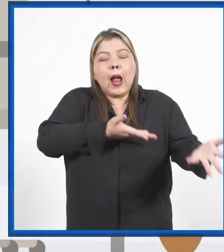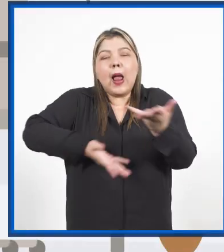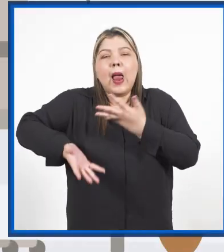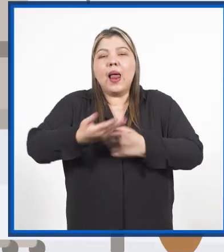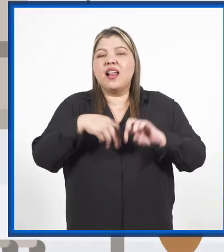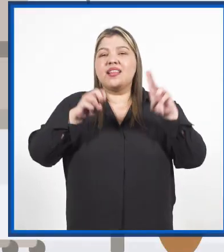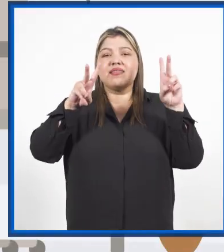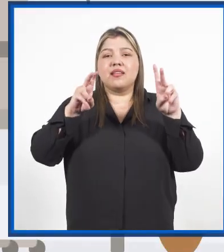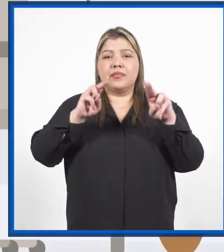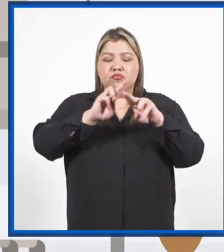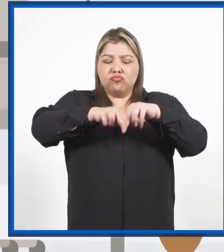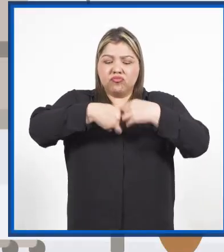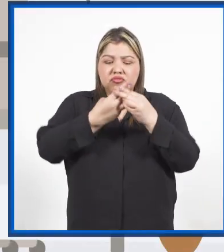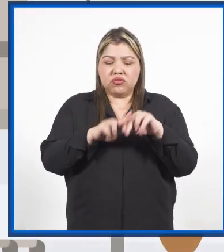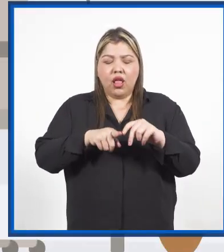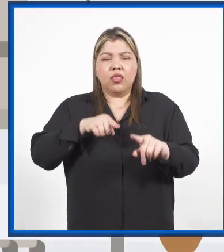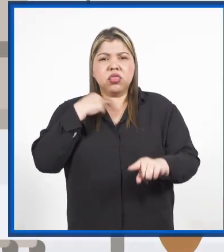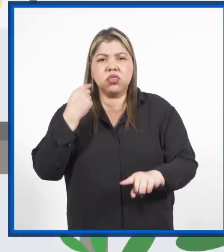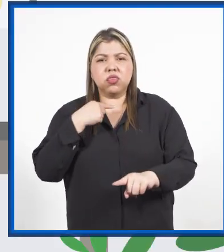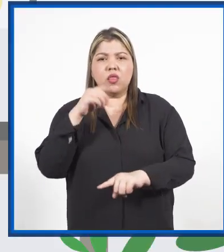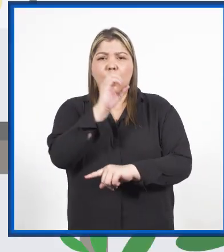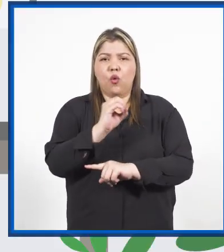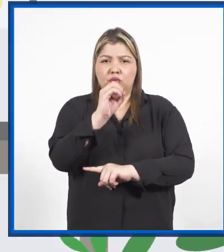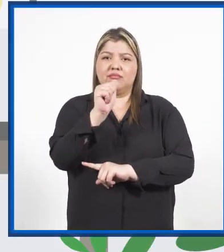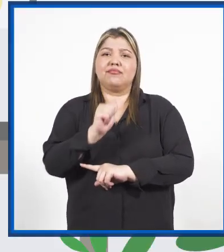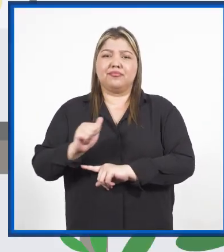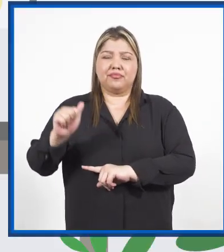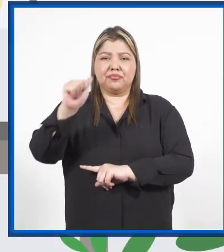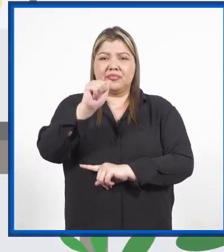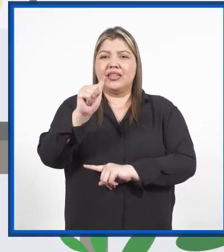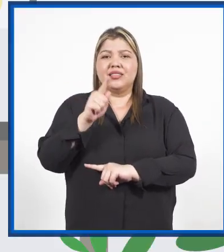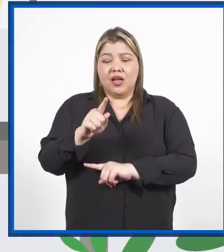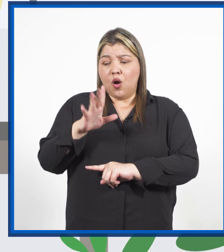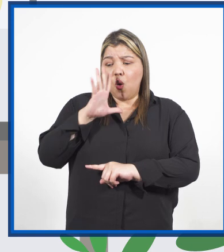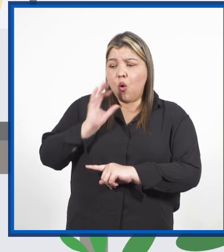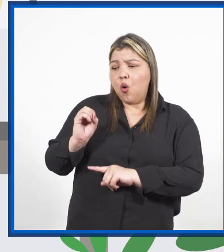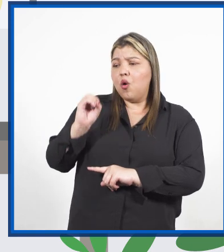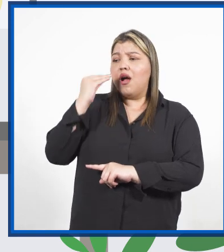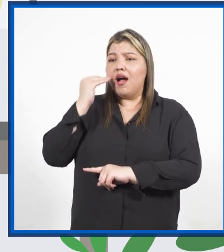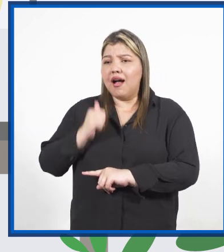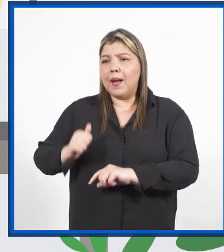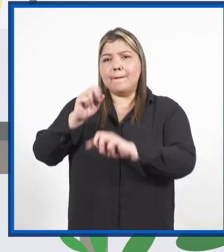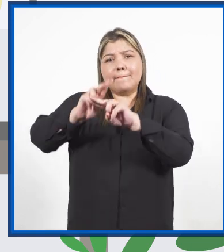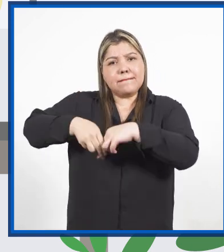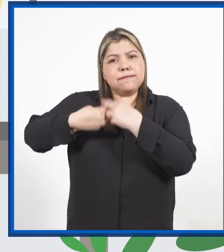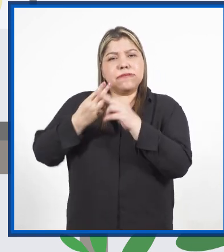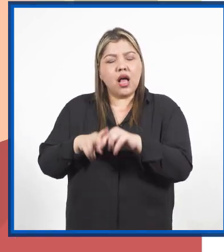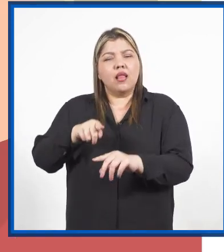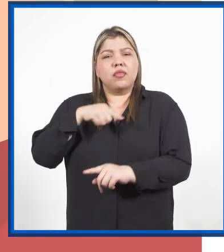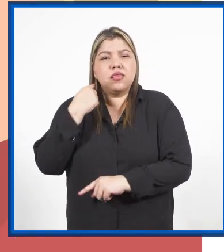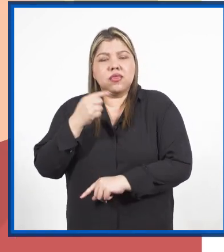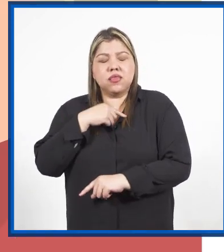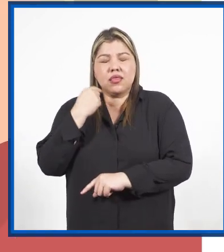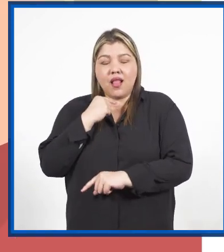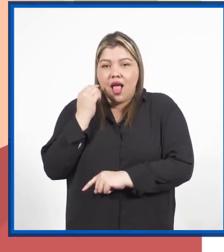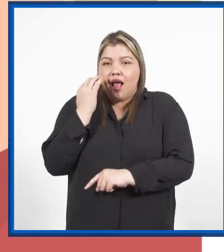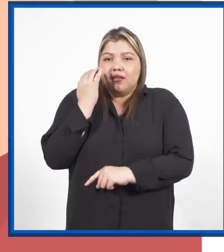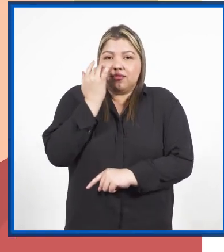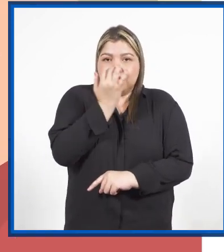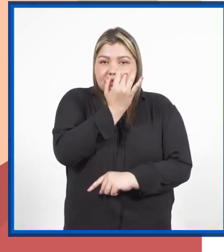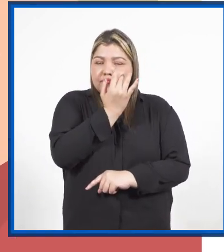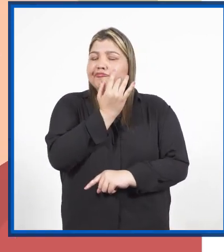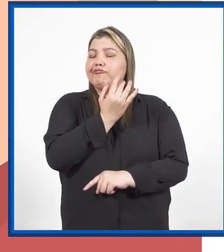Hablemos de disfunción sexual. La disfunción sexual es la dificultad para mantener relaciones